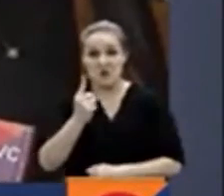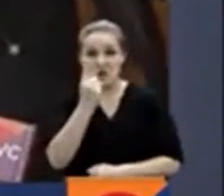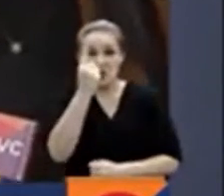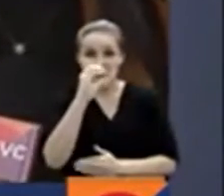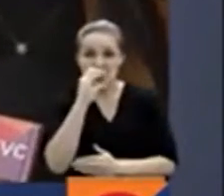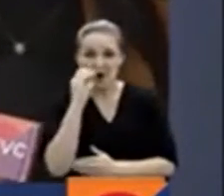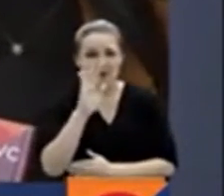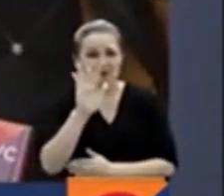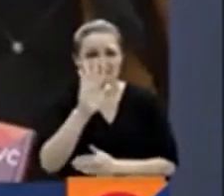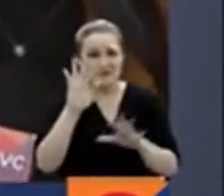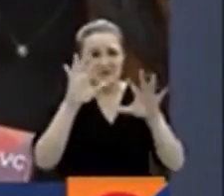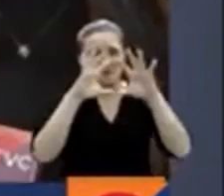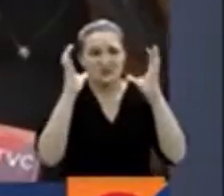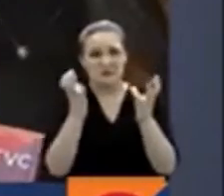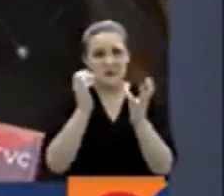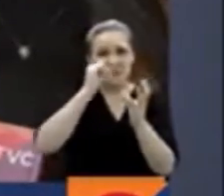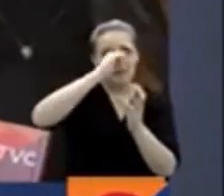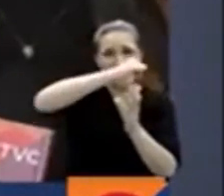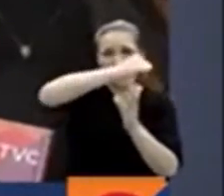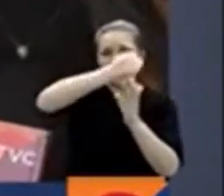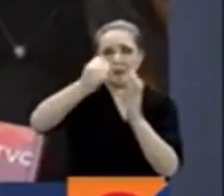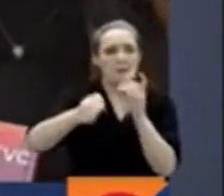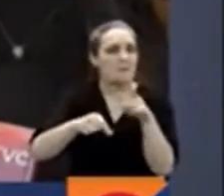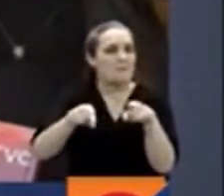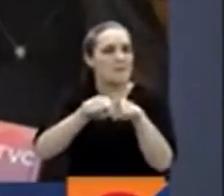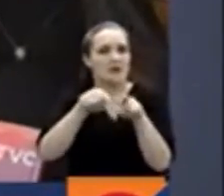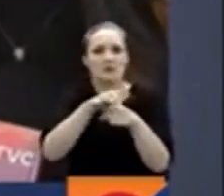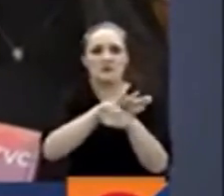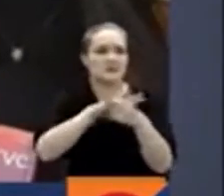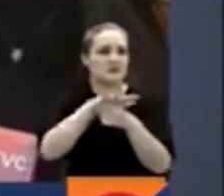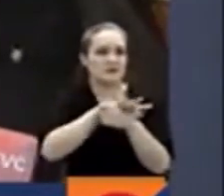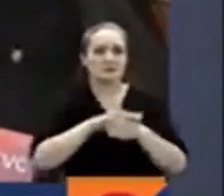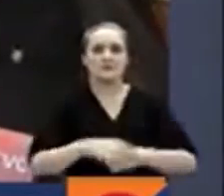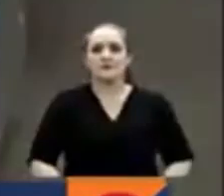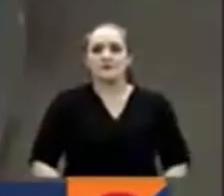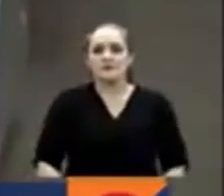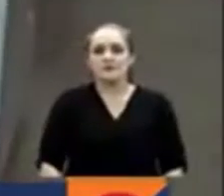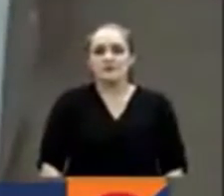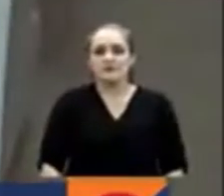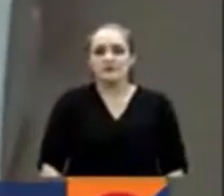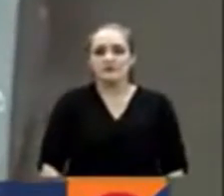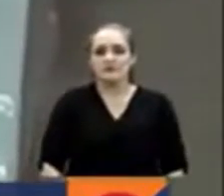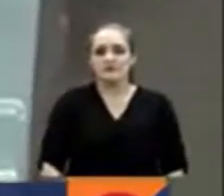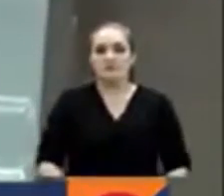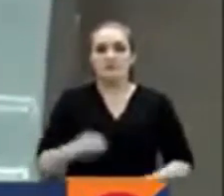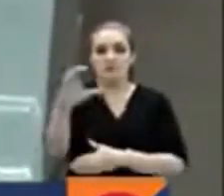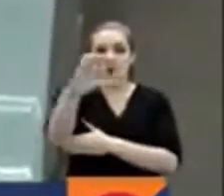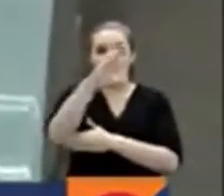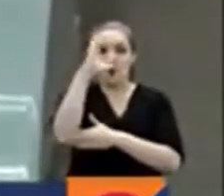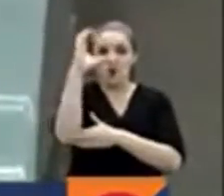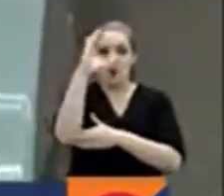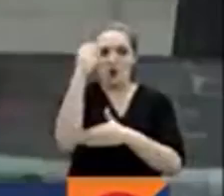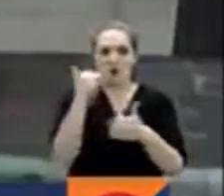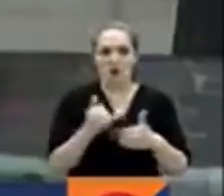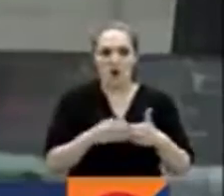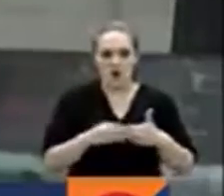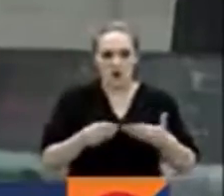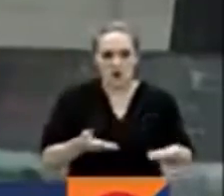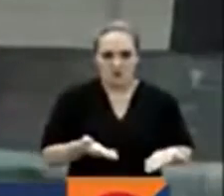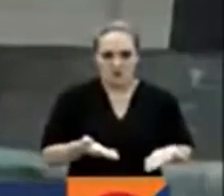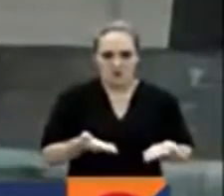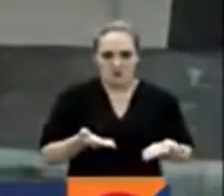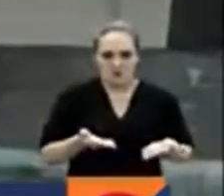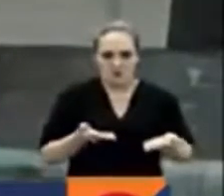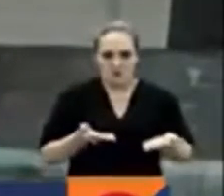mercado colombiano, sino que también se viene registrando a nivel internacional. En Colombia, hace jueves, cotización de la divisa en el mercado